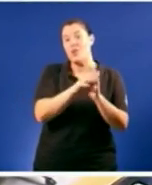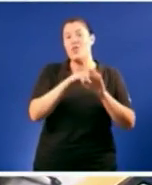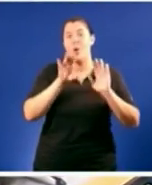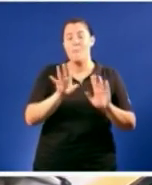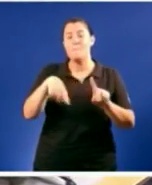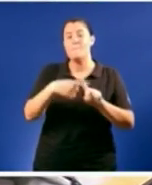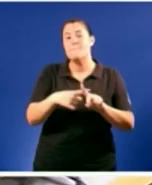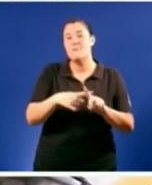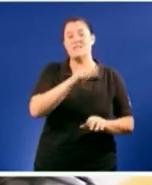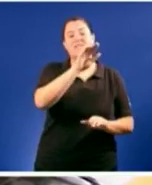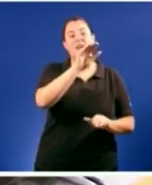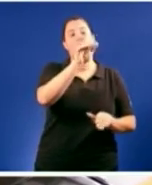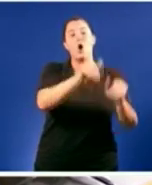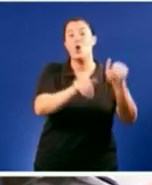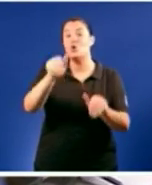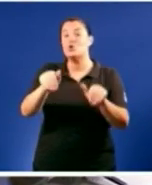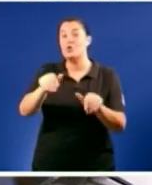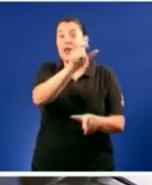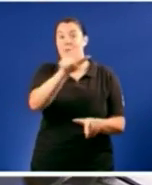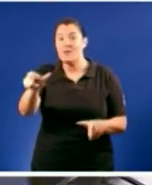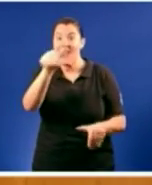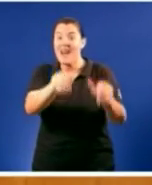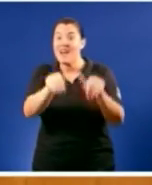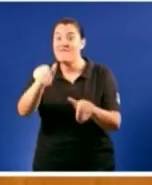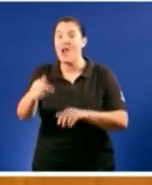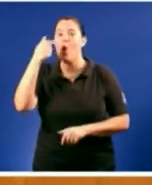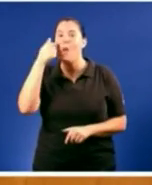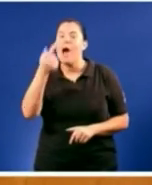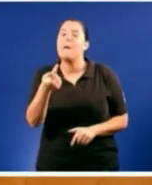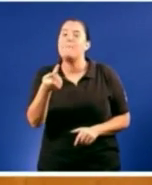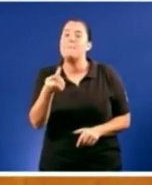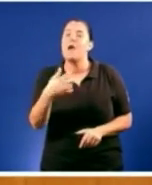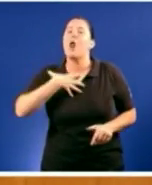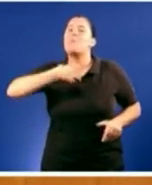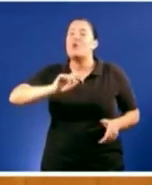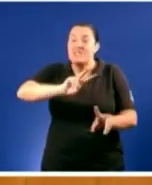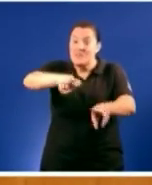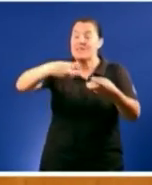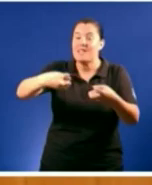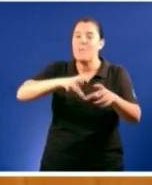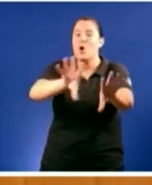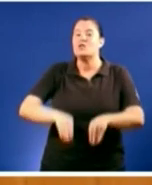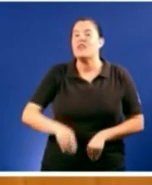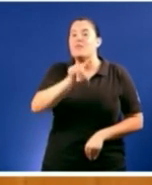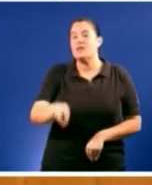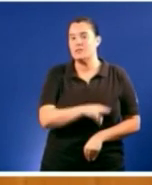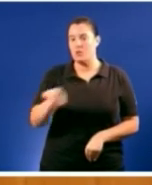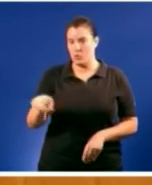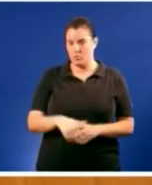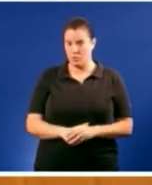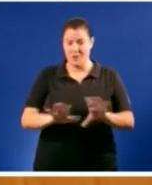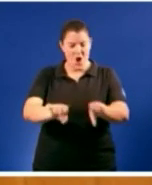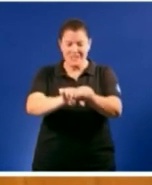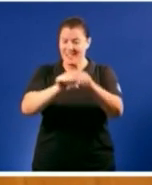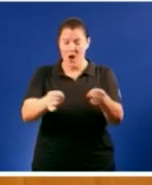en referéndum se aceptaba ou non as posibles modificaciones establecidas por o Estado. Iso se rompe